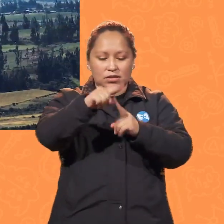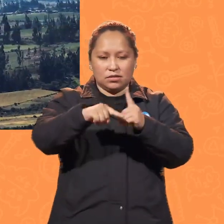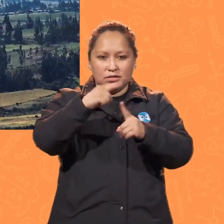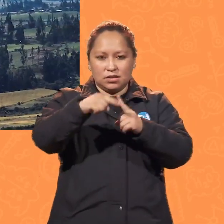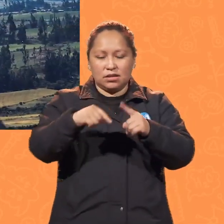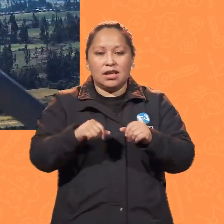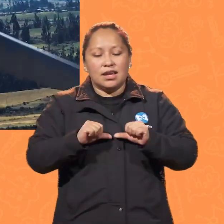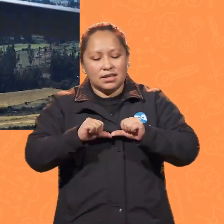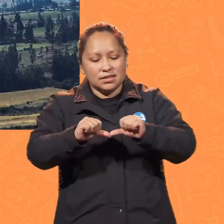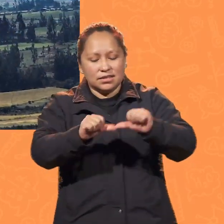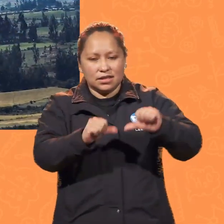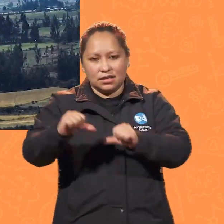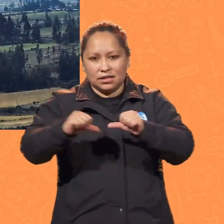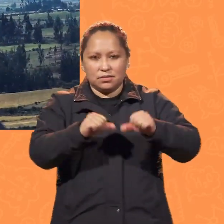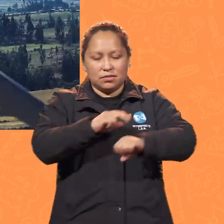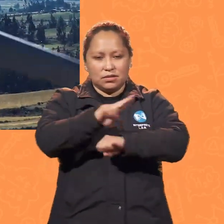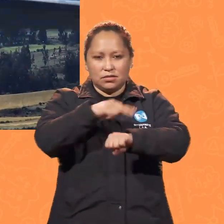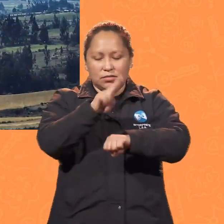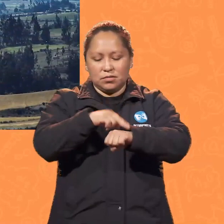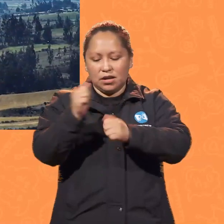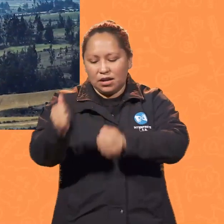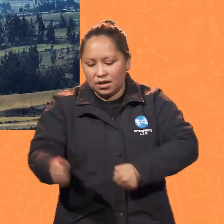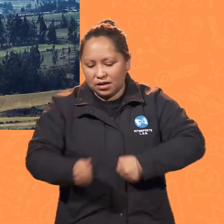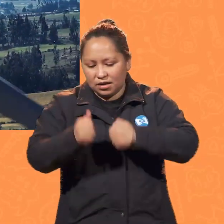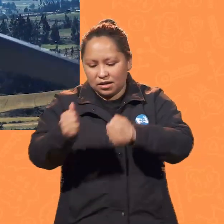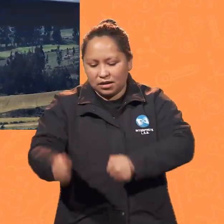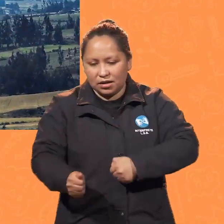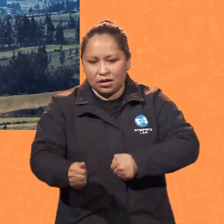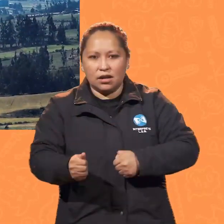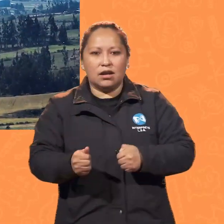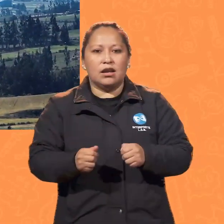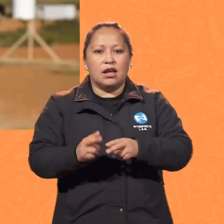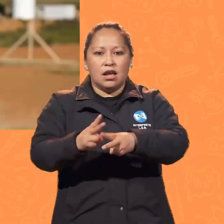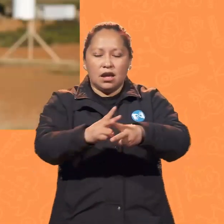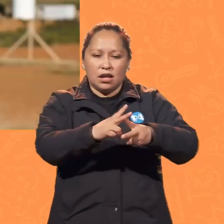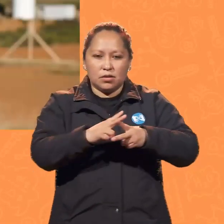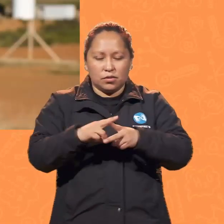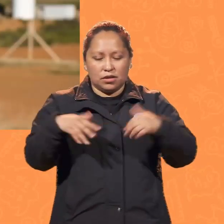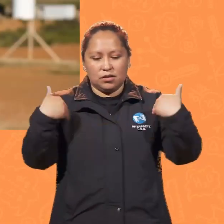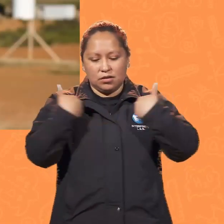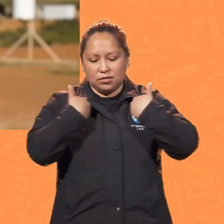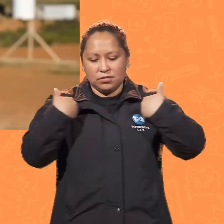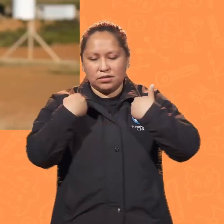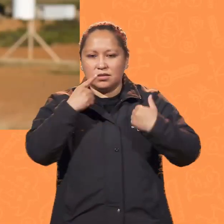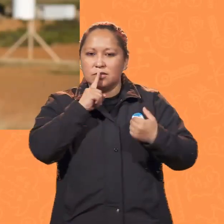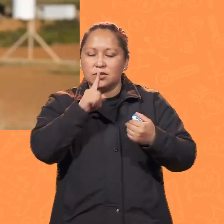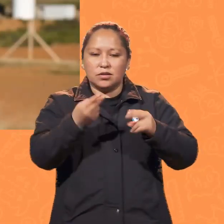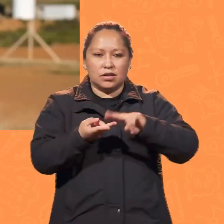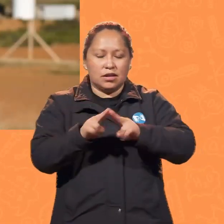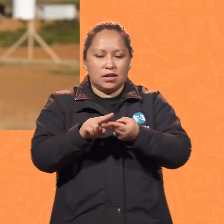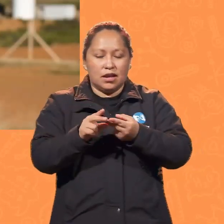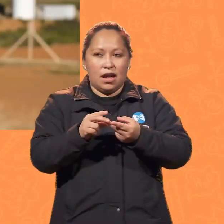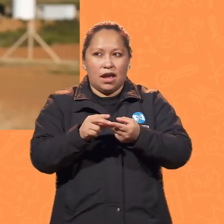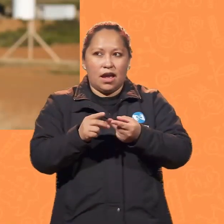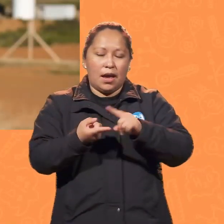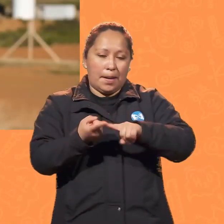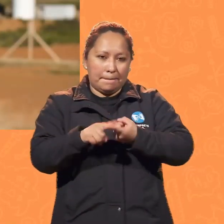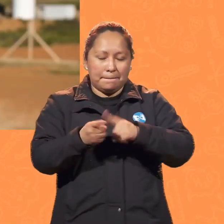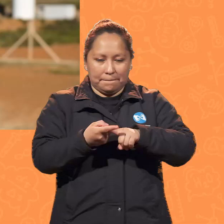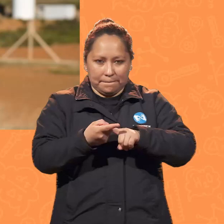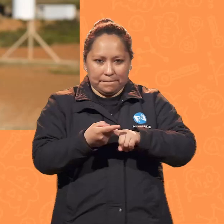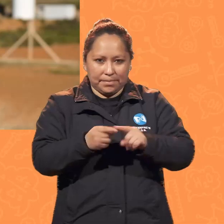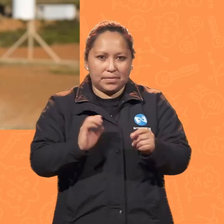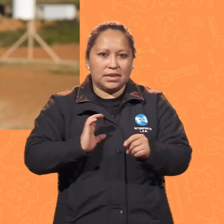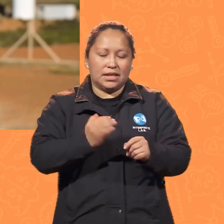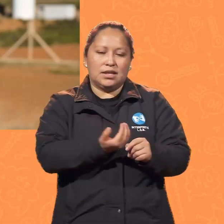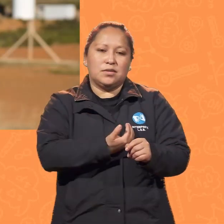actividades normales, como ser agricultura, ganadería, lo cual hace que sea muy amigable con el medio ambiente. También es importante decir